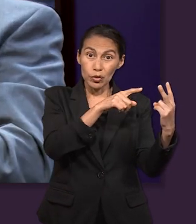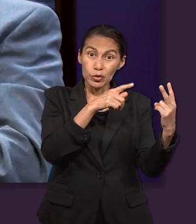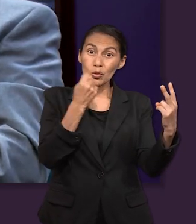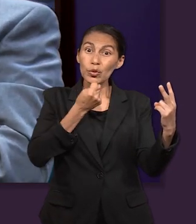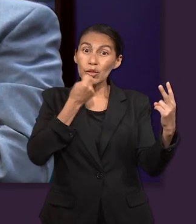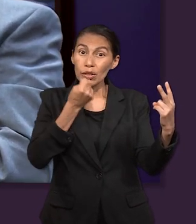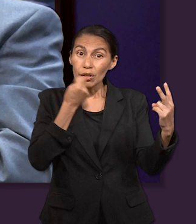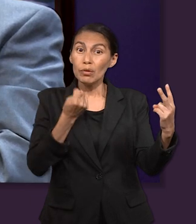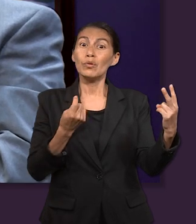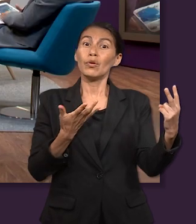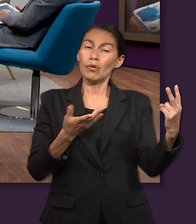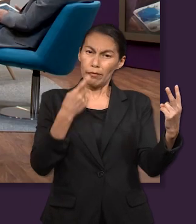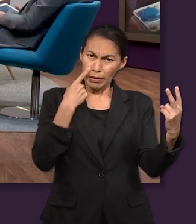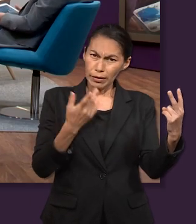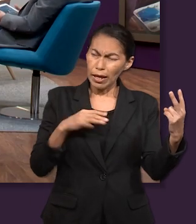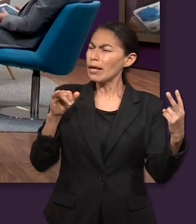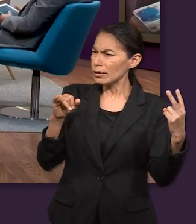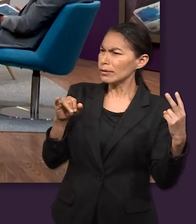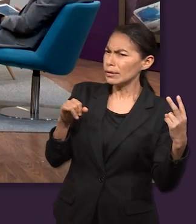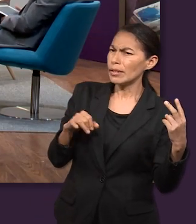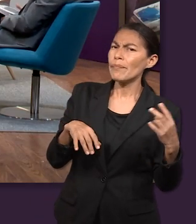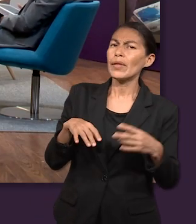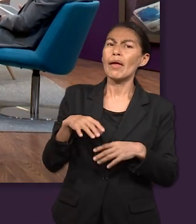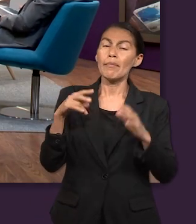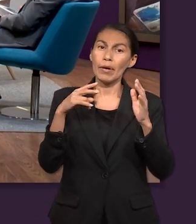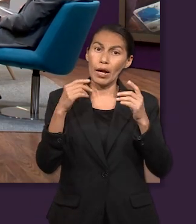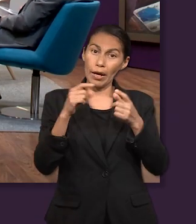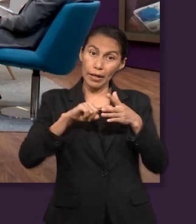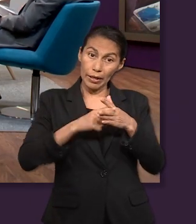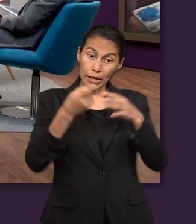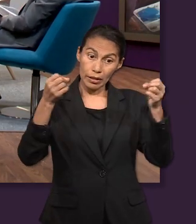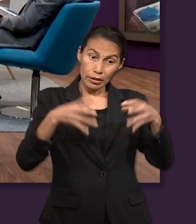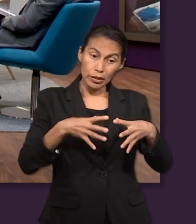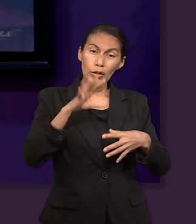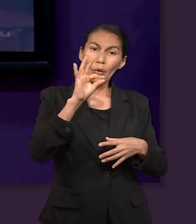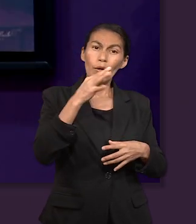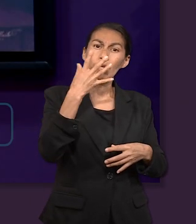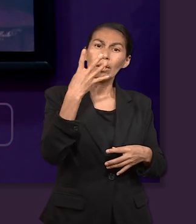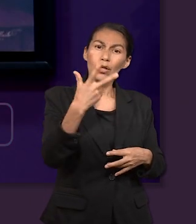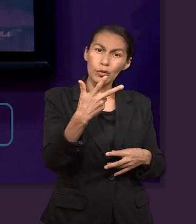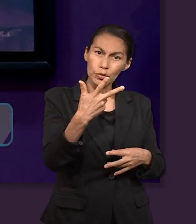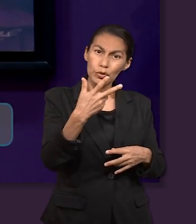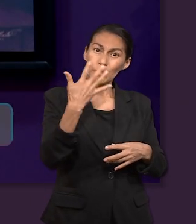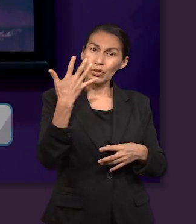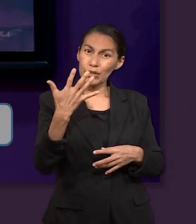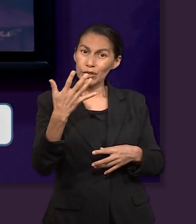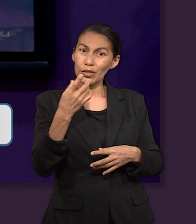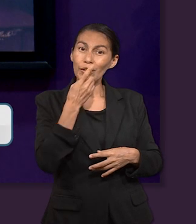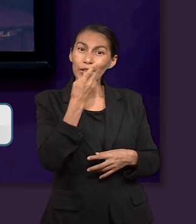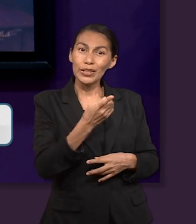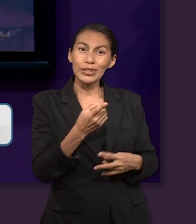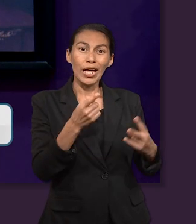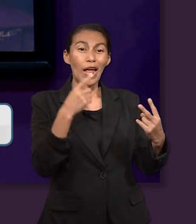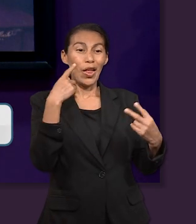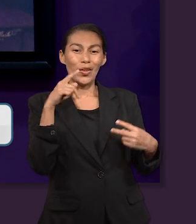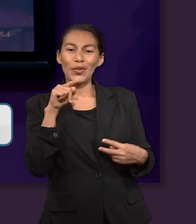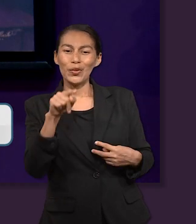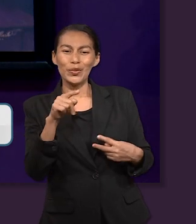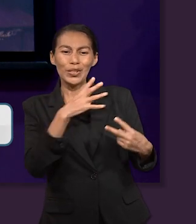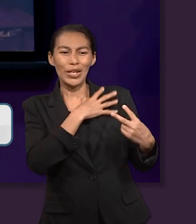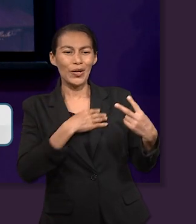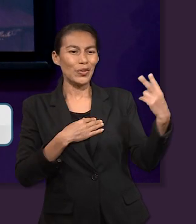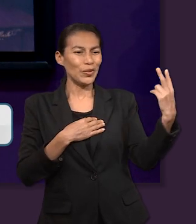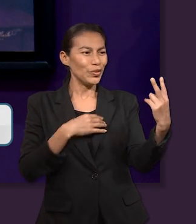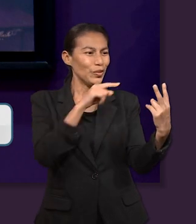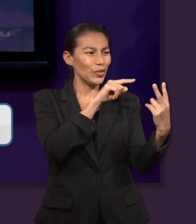decías tú también. Sí, Efraín y Manasés. Y de hecho, en 48.5 lo dice bien clarito, Génesis 48.5 dice, ahora bien, tus dos hijos, Efraín y Manasés, que te